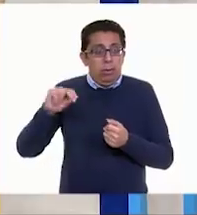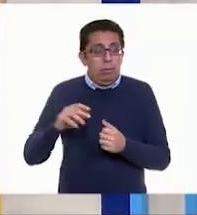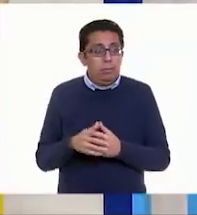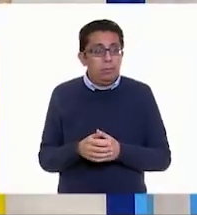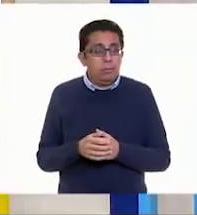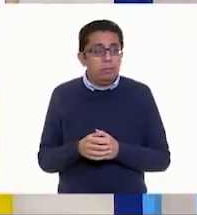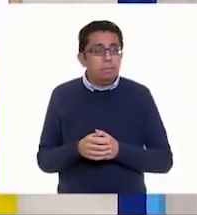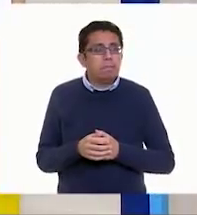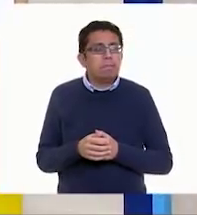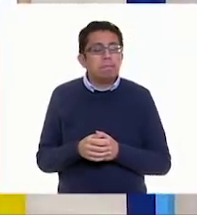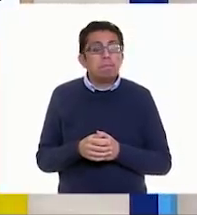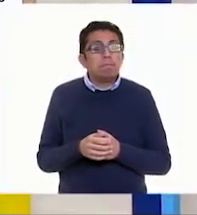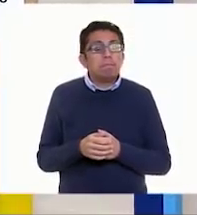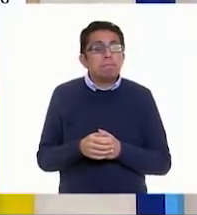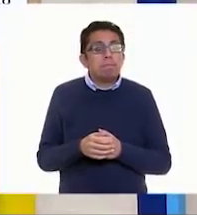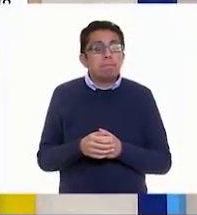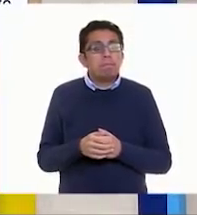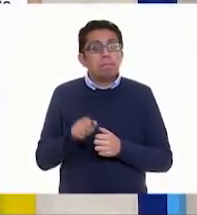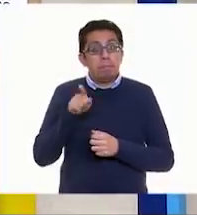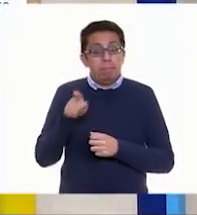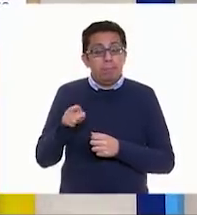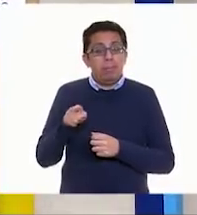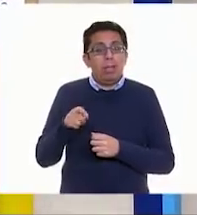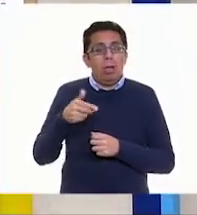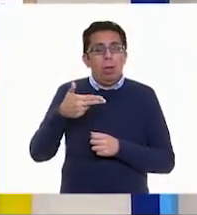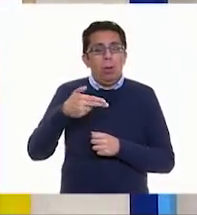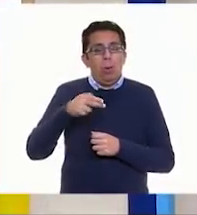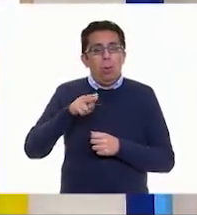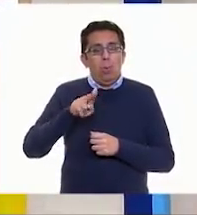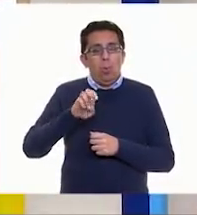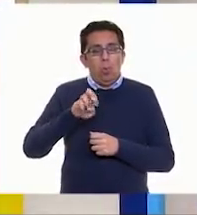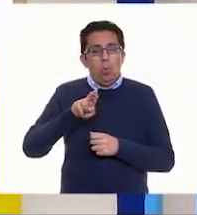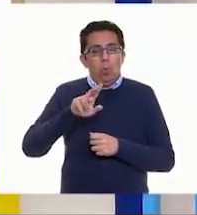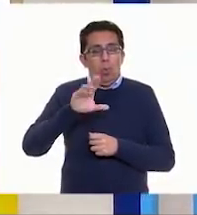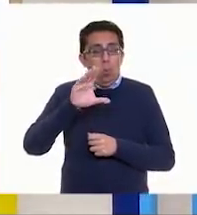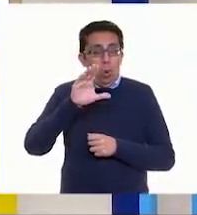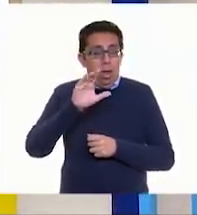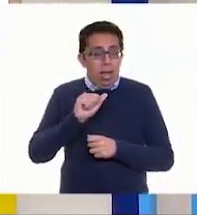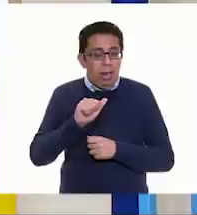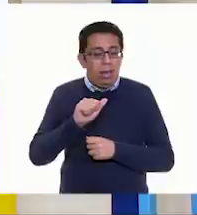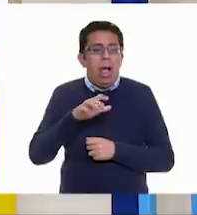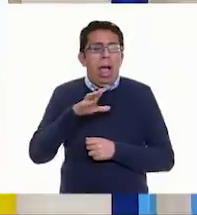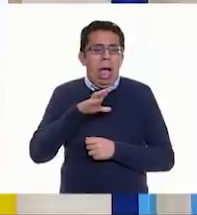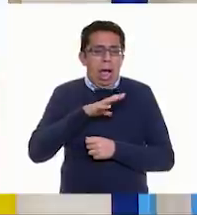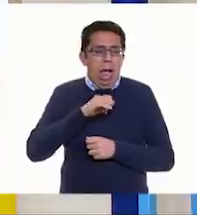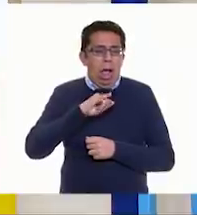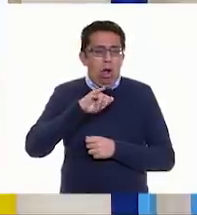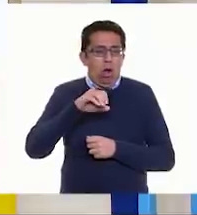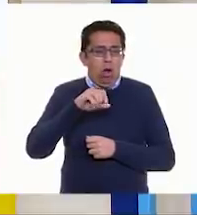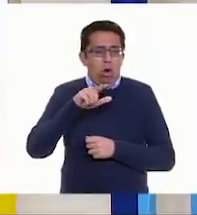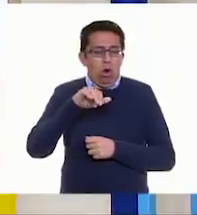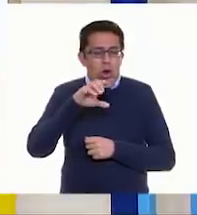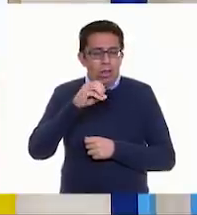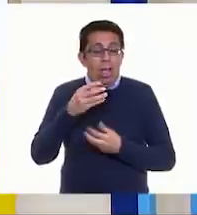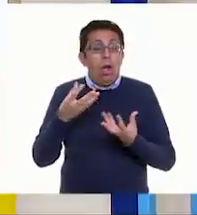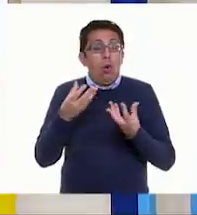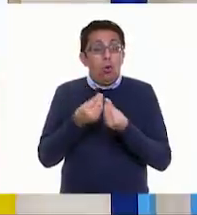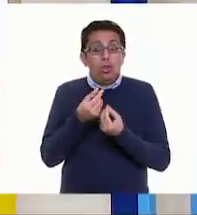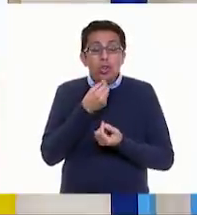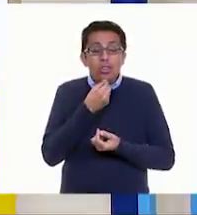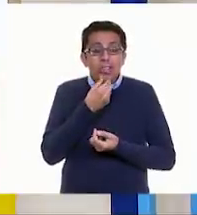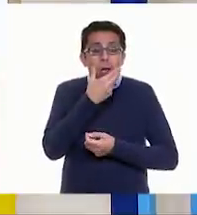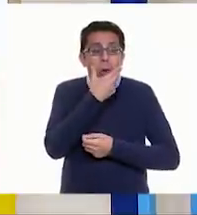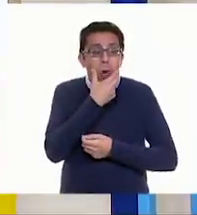A ver, ¿qué dice? Esta huerca tiene un jolote y junto con el escuincle